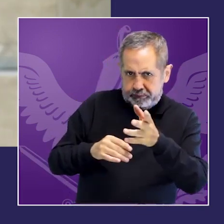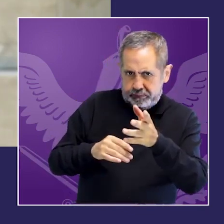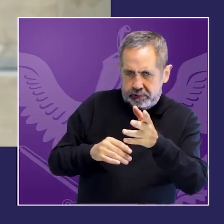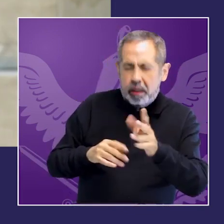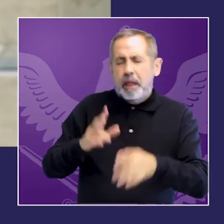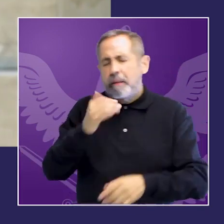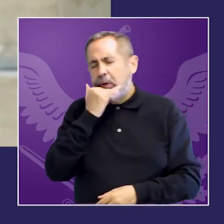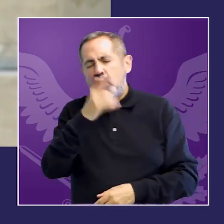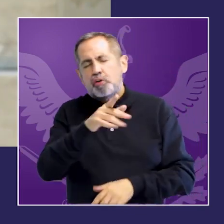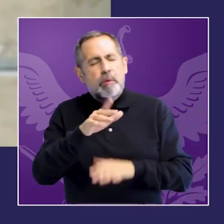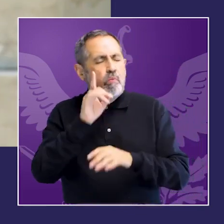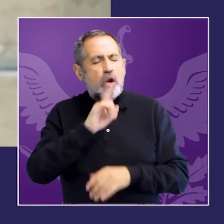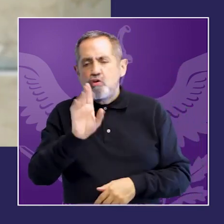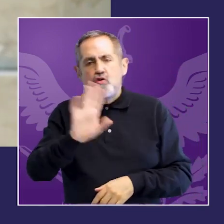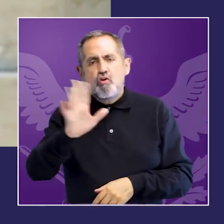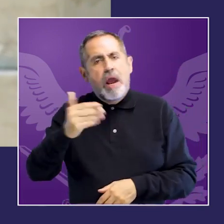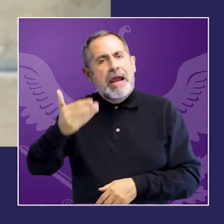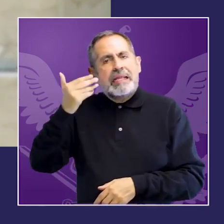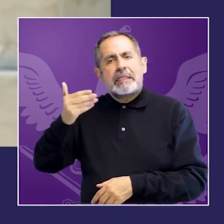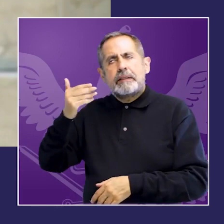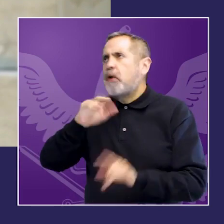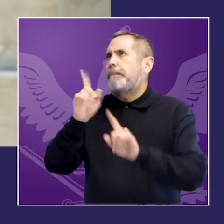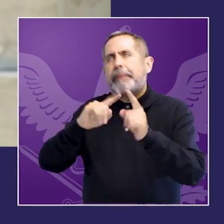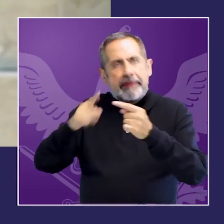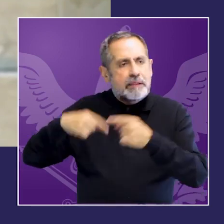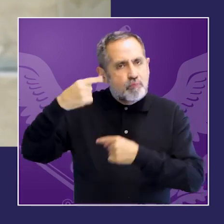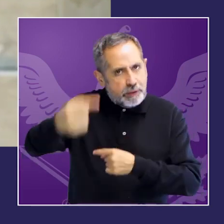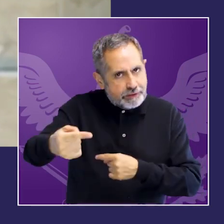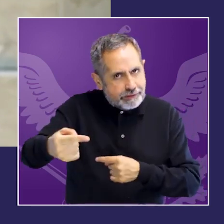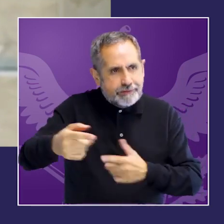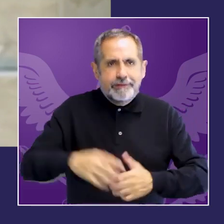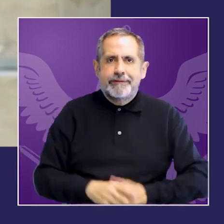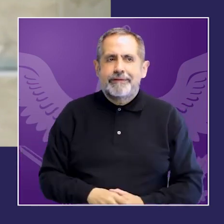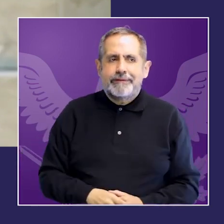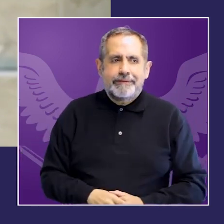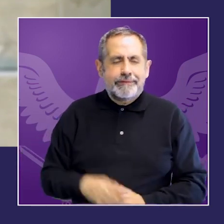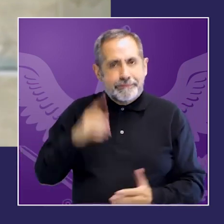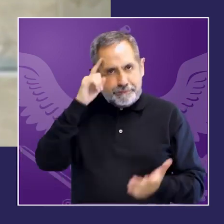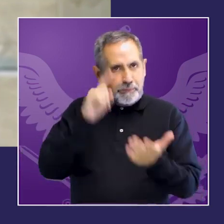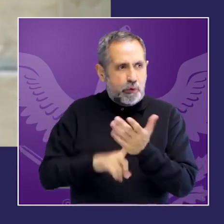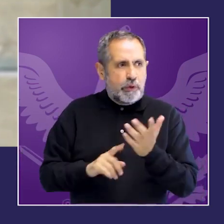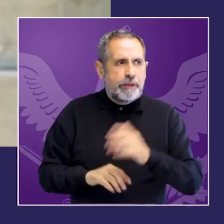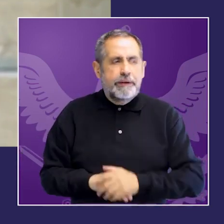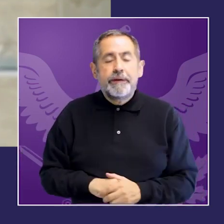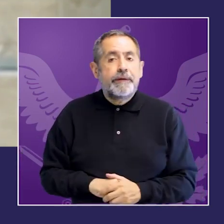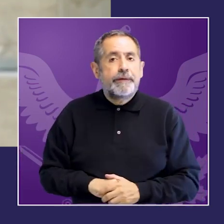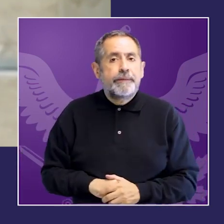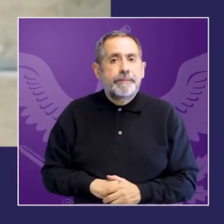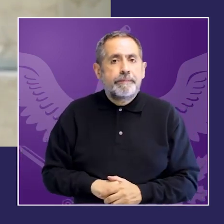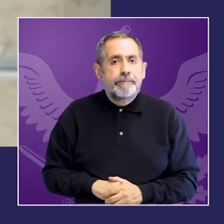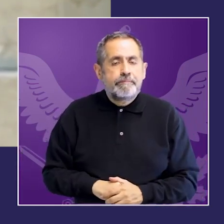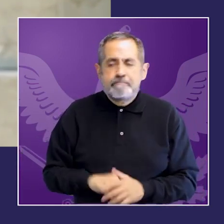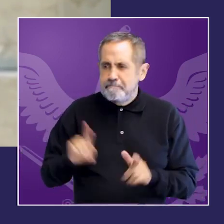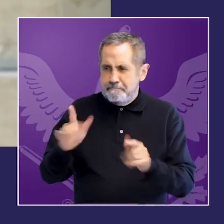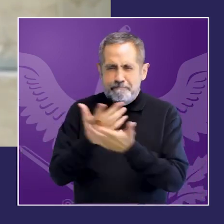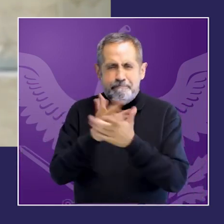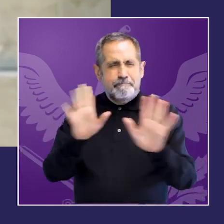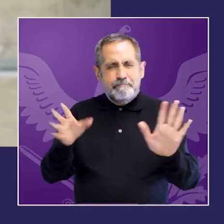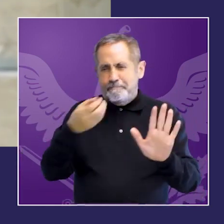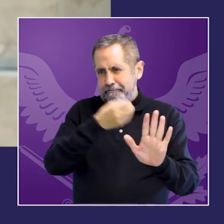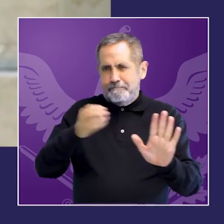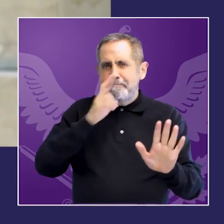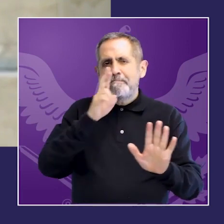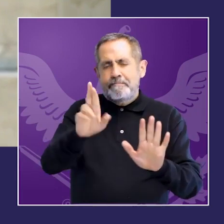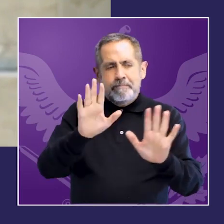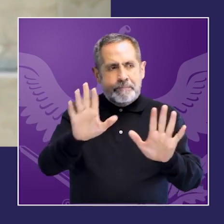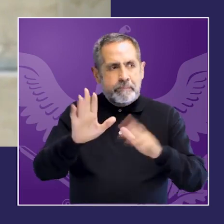no no pero antes después digo yo creo que para responder a tu pregunta